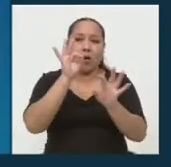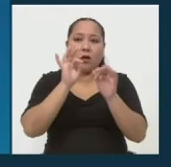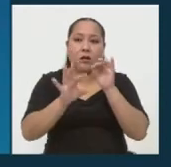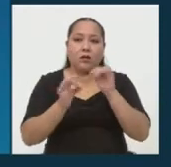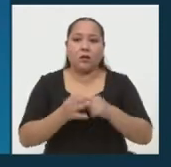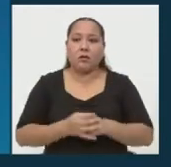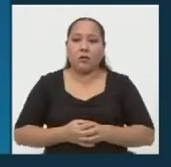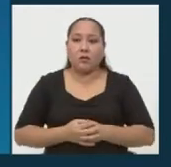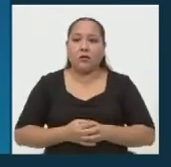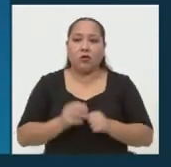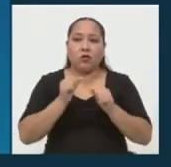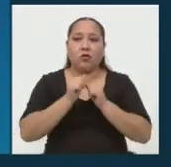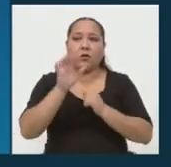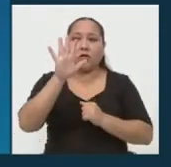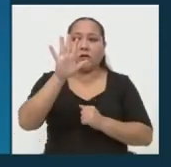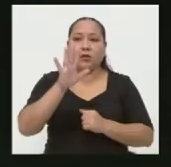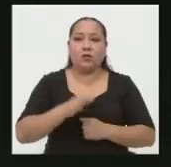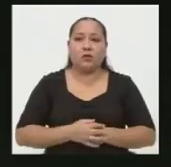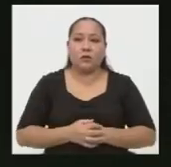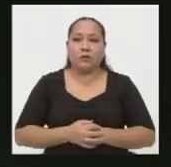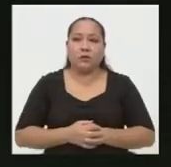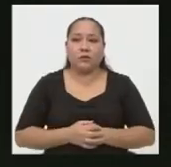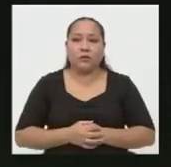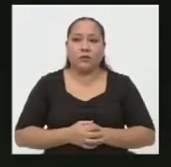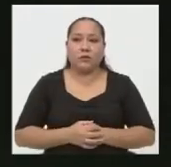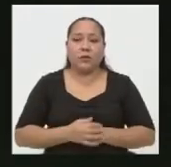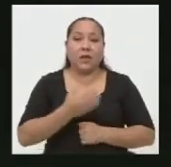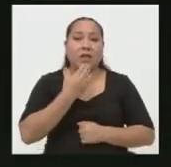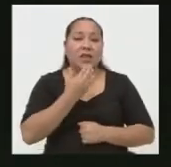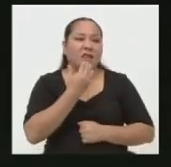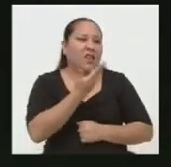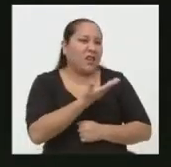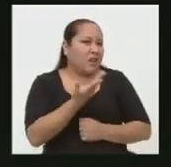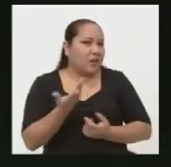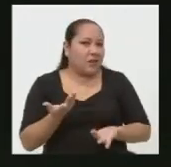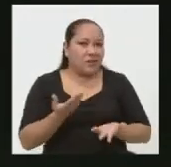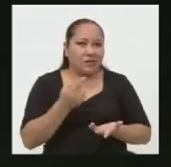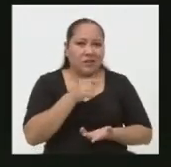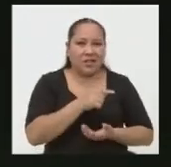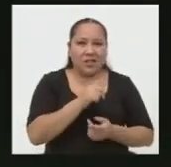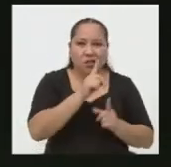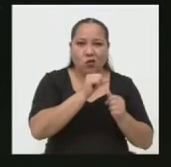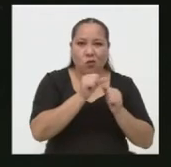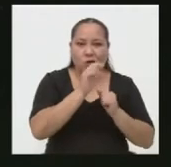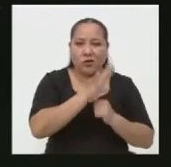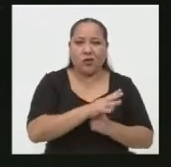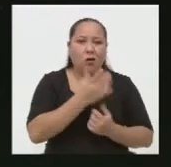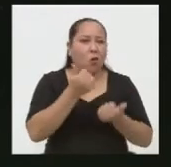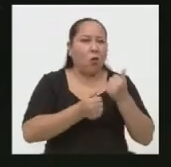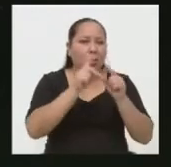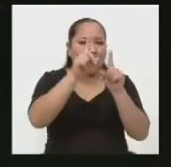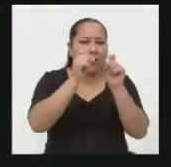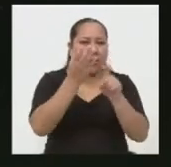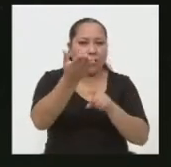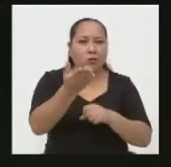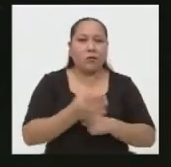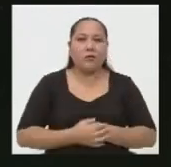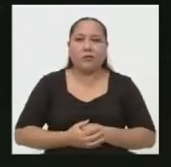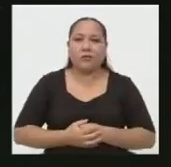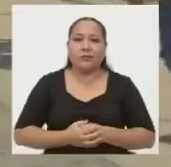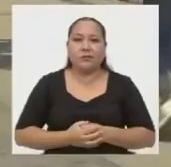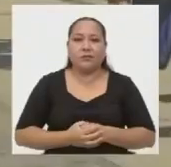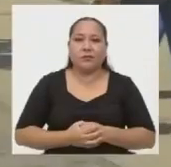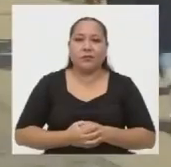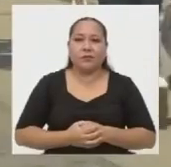número elige? Número cinco. Cinco. ¿Quién está detrás del número cinco? ¿Y qué le quiere preguntar a nuestra invitada? Vamos a verlo.